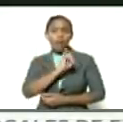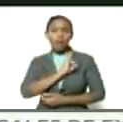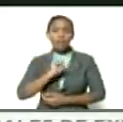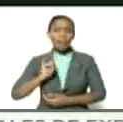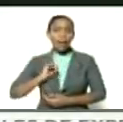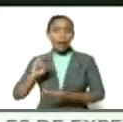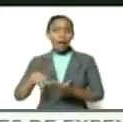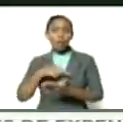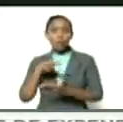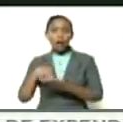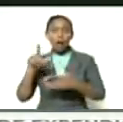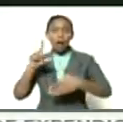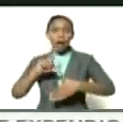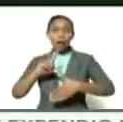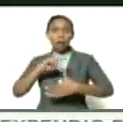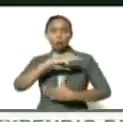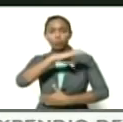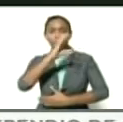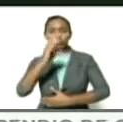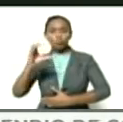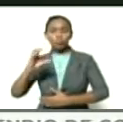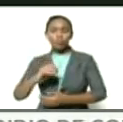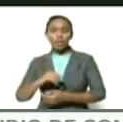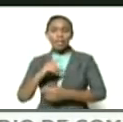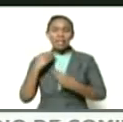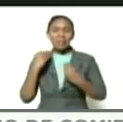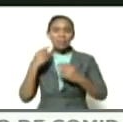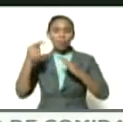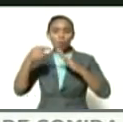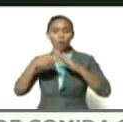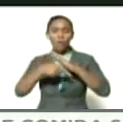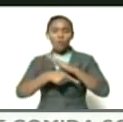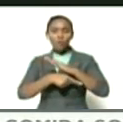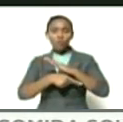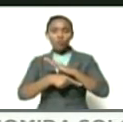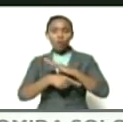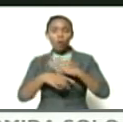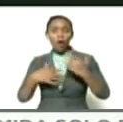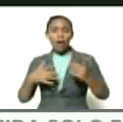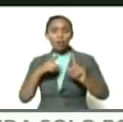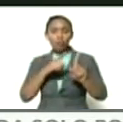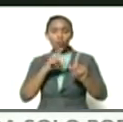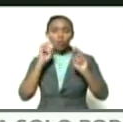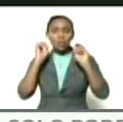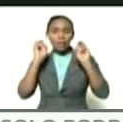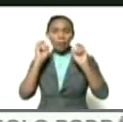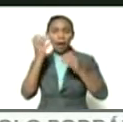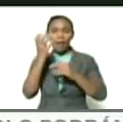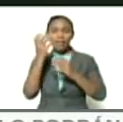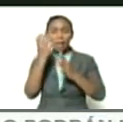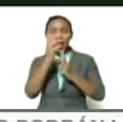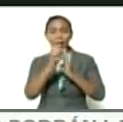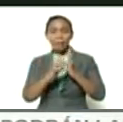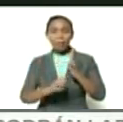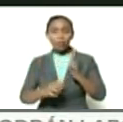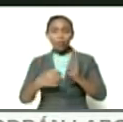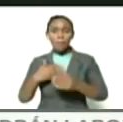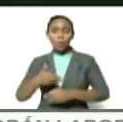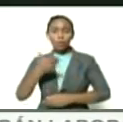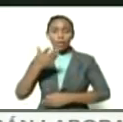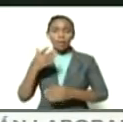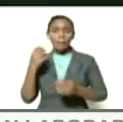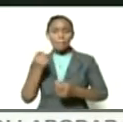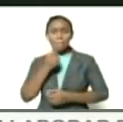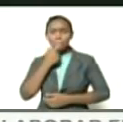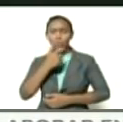nacional latinoamericana caribeña y para profundizar en sus elementos más importantes más hermosos